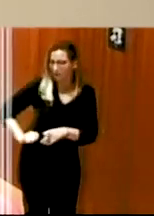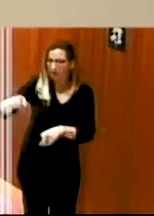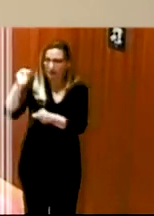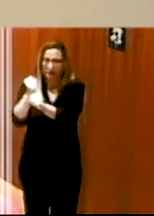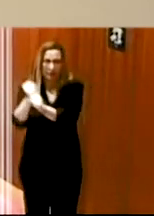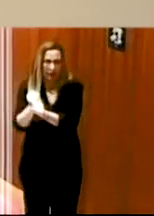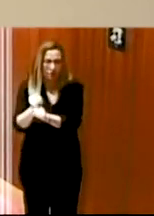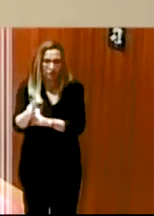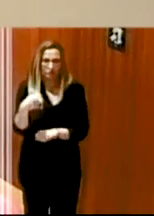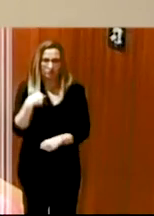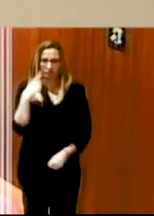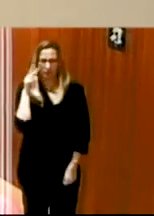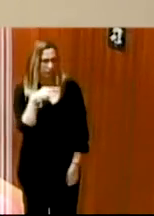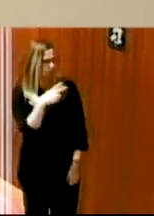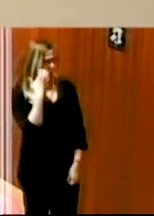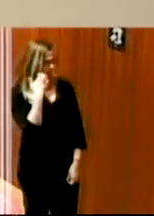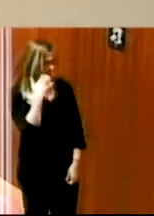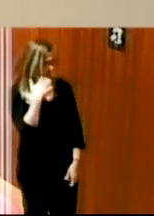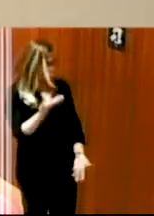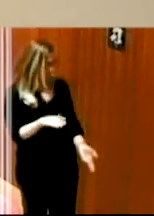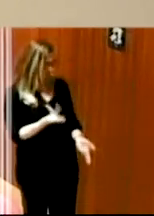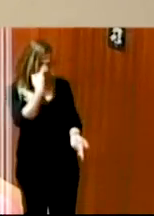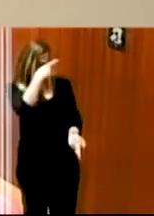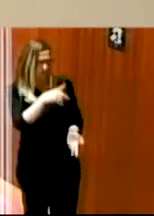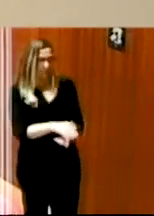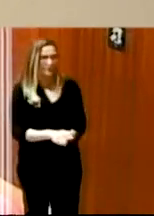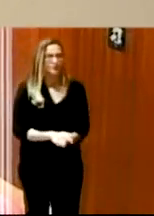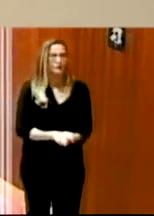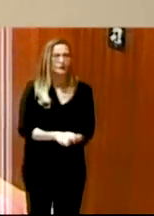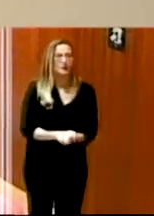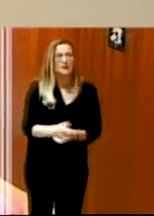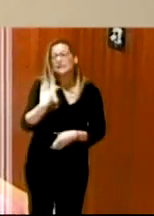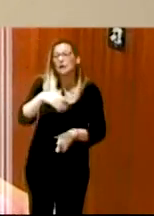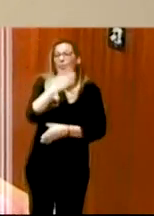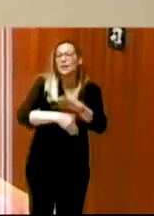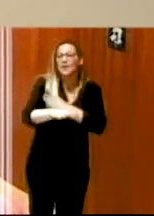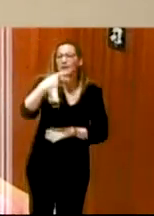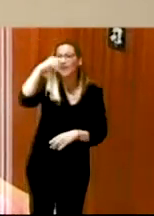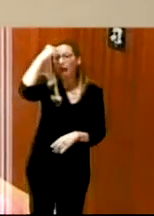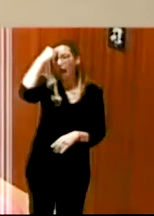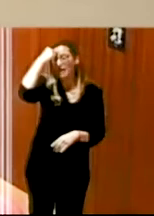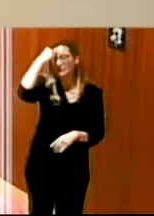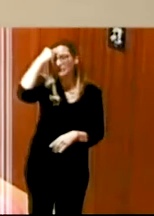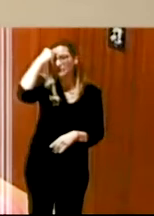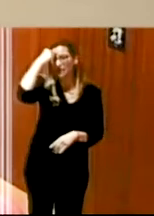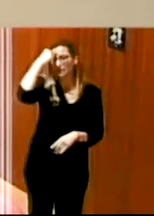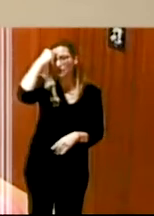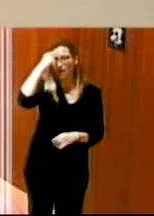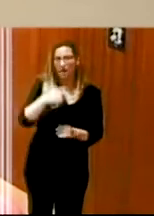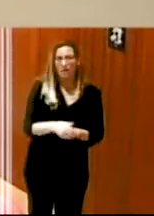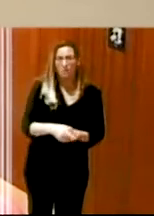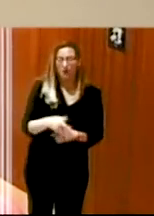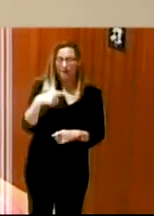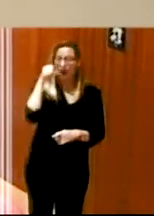responder a eso las personas con discapacidad de los conciertos algunas de ellas decían que les encantaba asistir a los